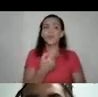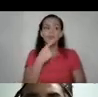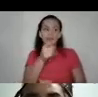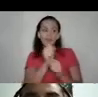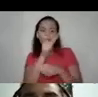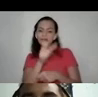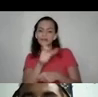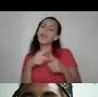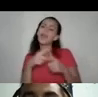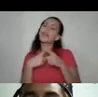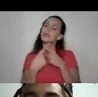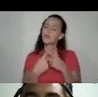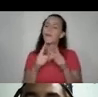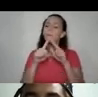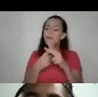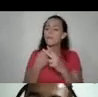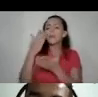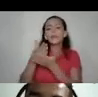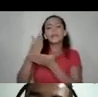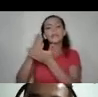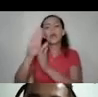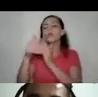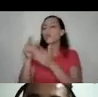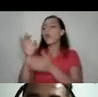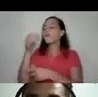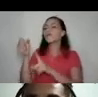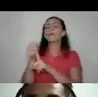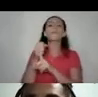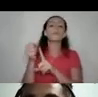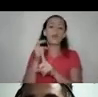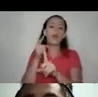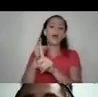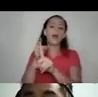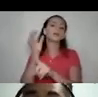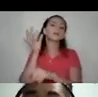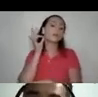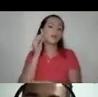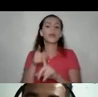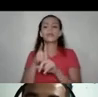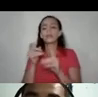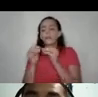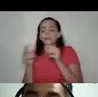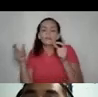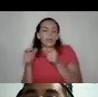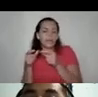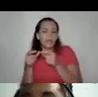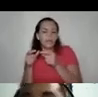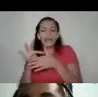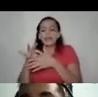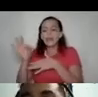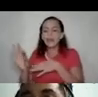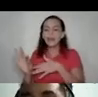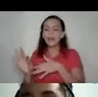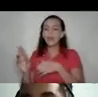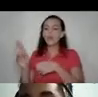entonces empezar a detener todas las formas de violencia hacia las mujeres desde lo más pequeño dejar de consumir esas